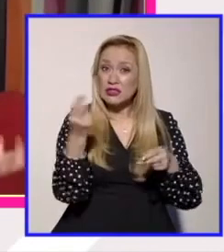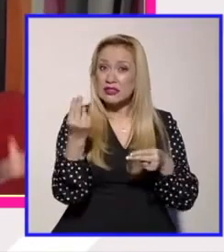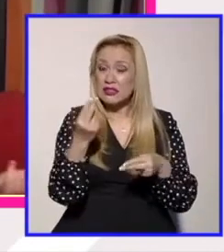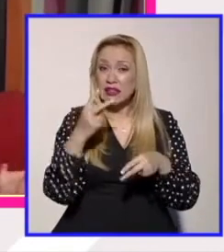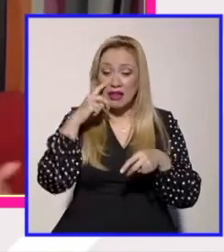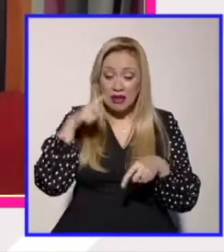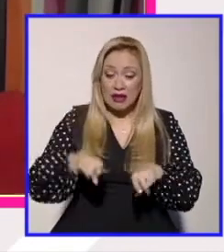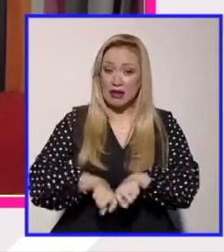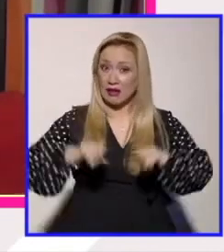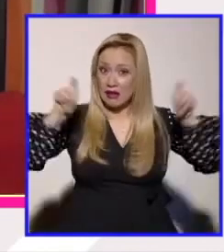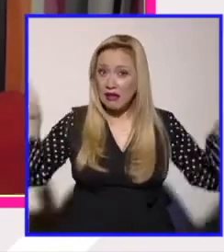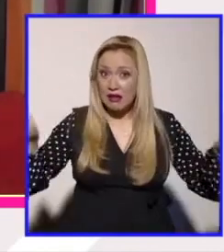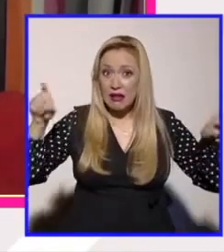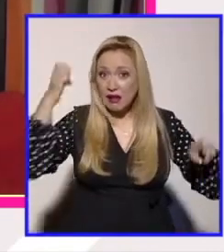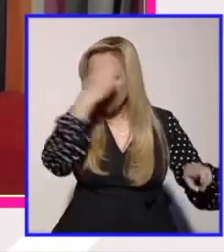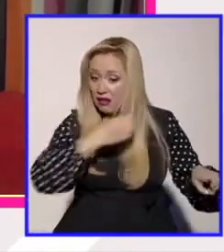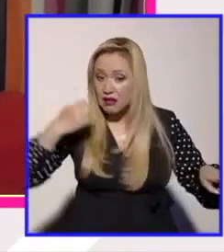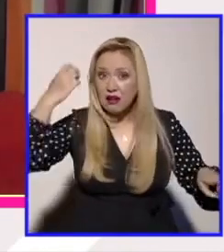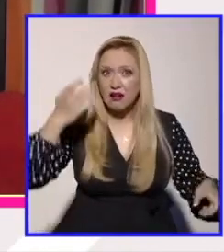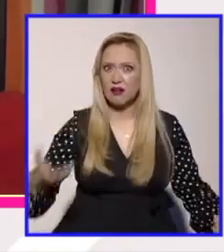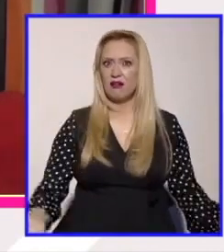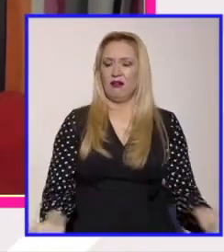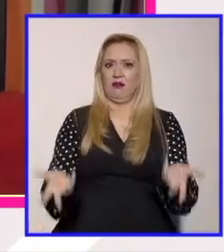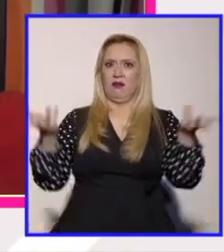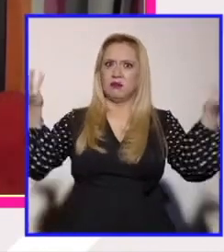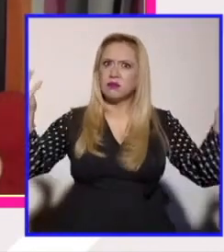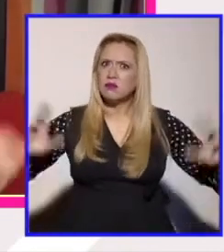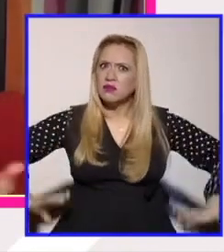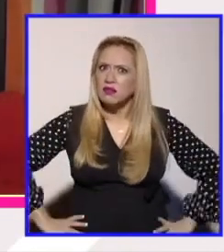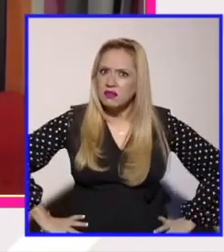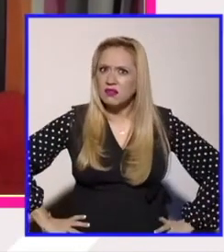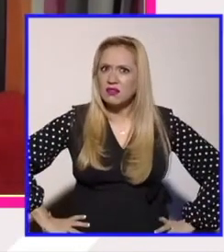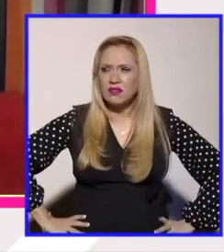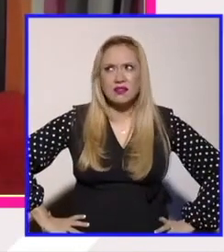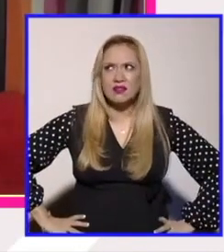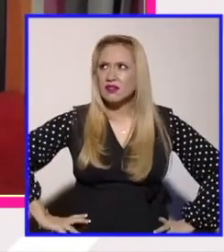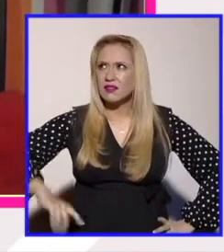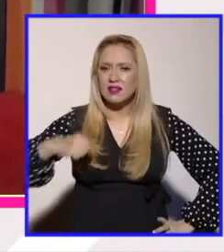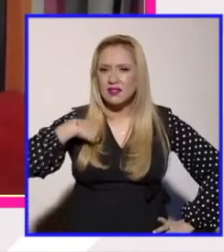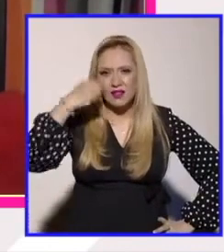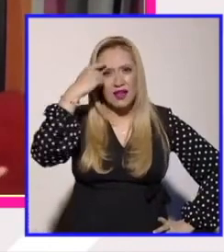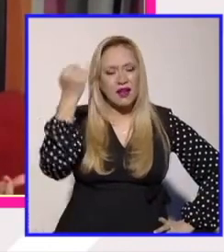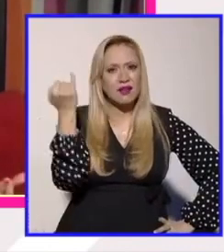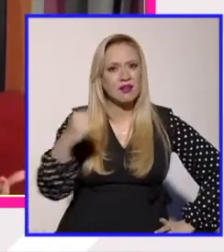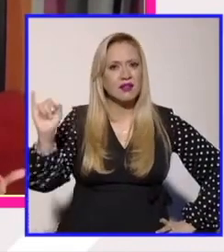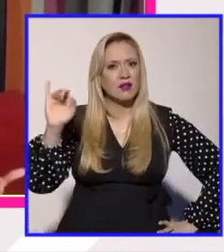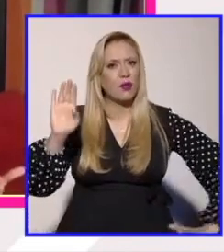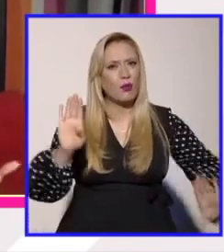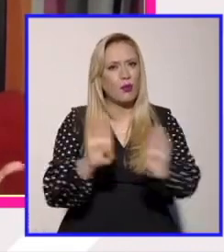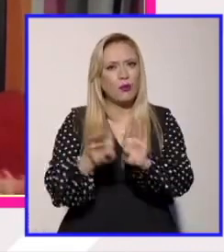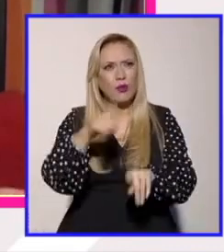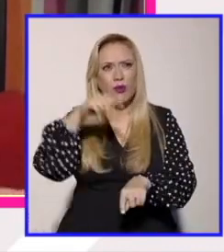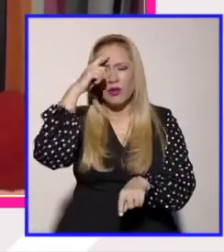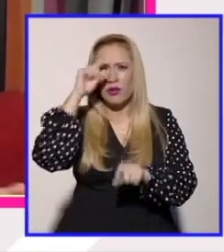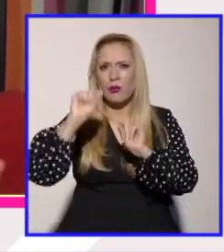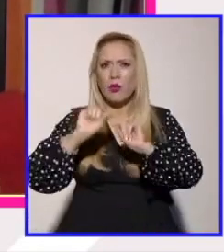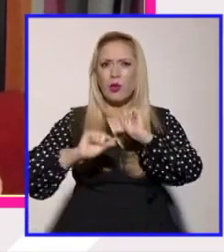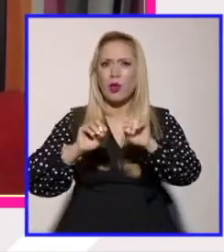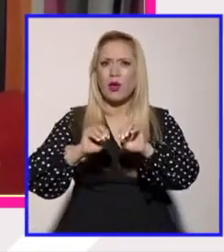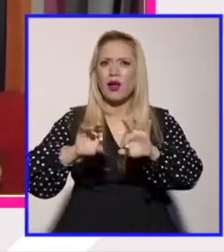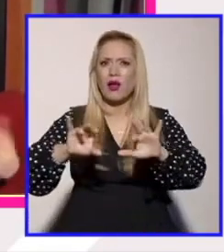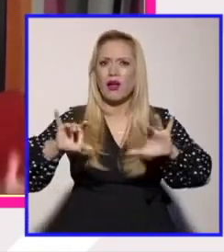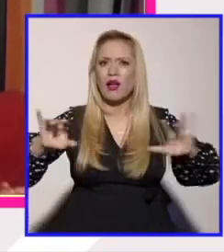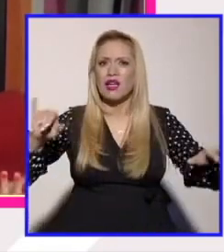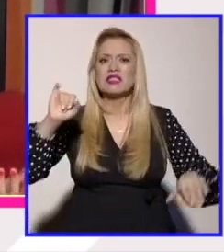podría por eso digo que esto colinda con la teoría conspironómica de la vida pero bien podría una decir que esto es por diseño porque han